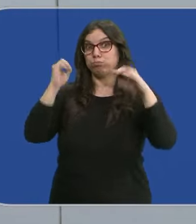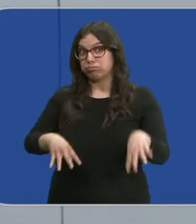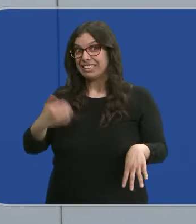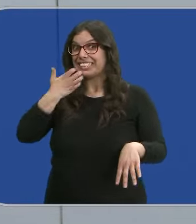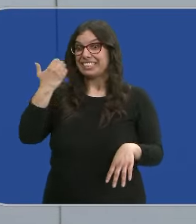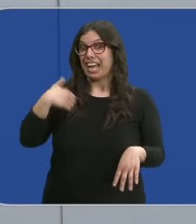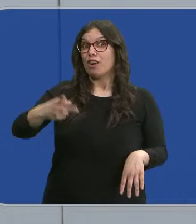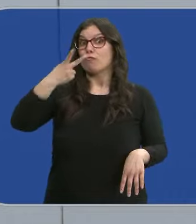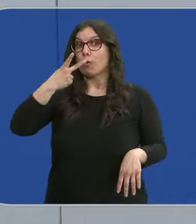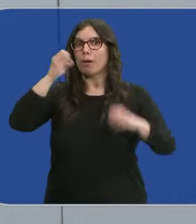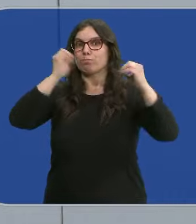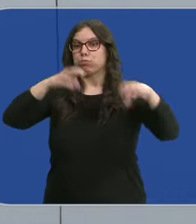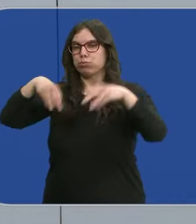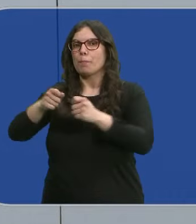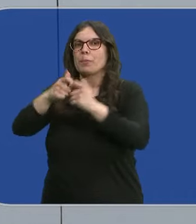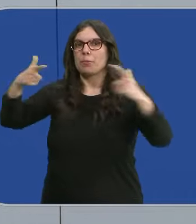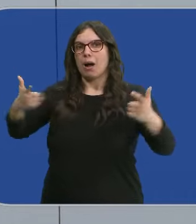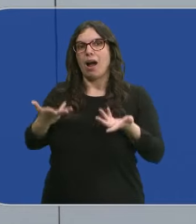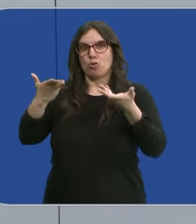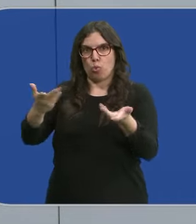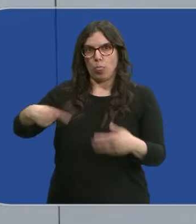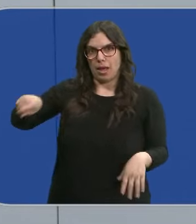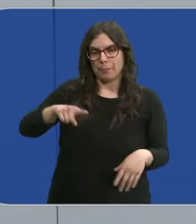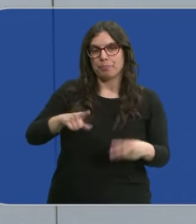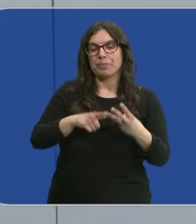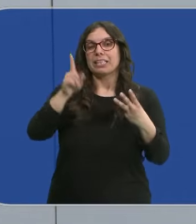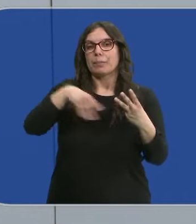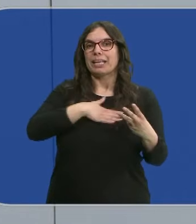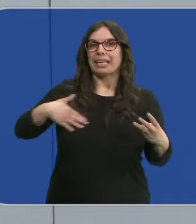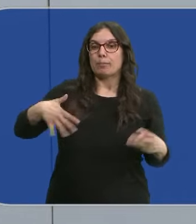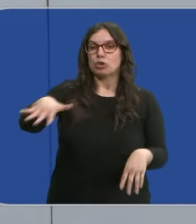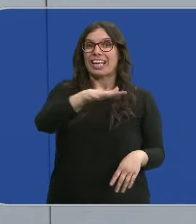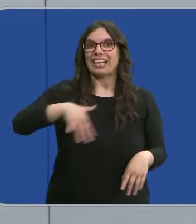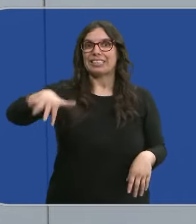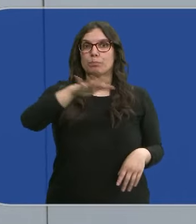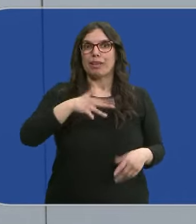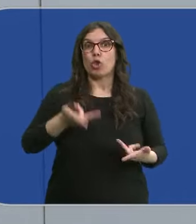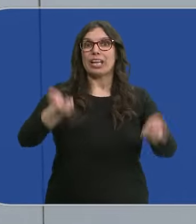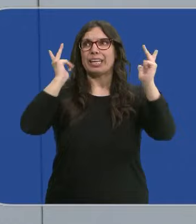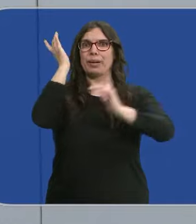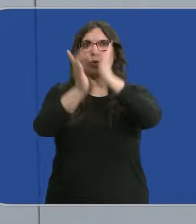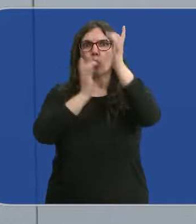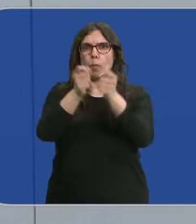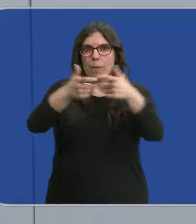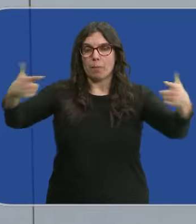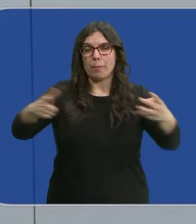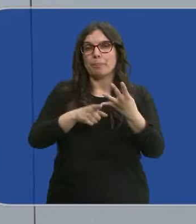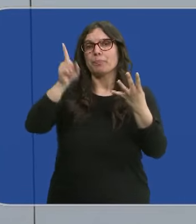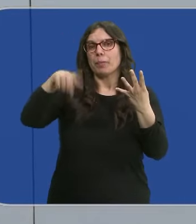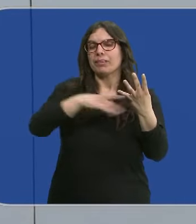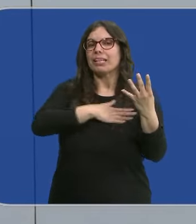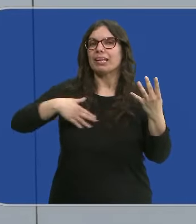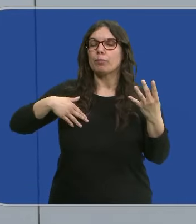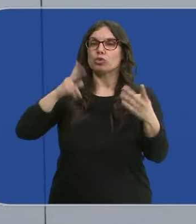fumar, ayudar a esa gente que quiere dejar de fumar. Queremos que haya más espacios libres de humo y queremos también